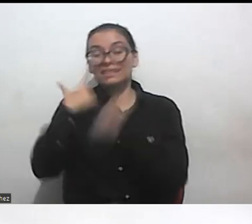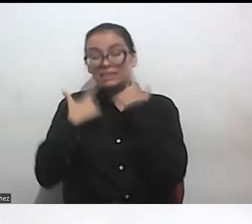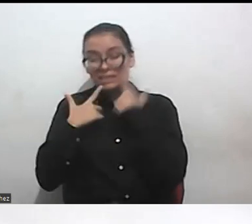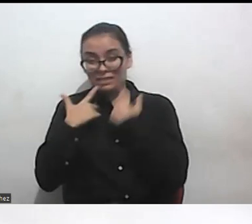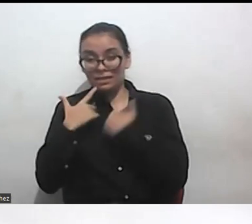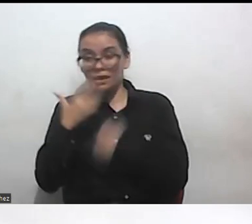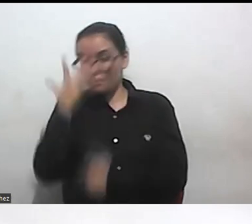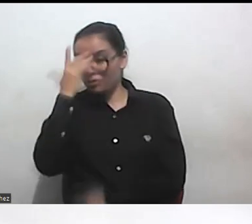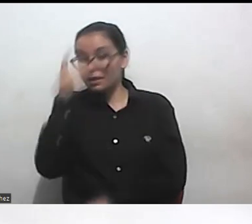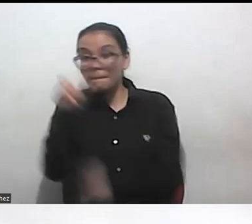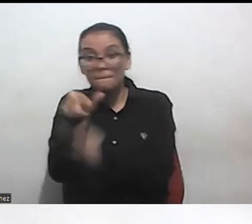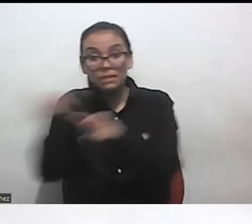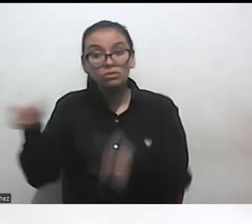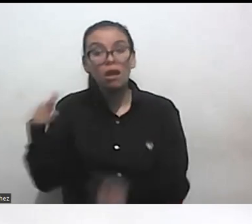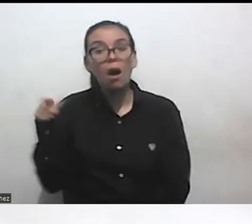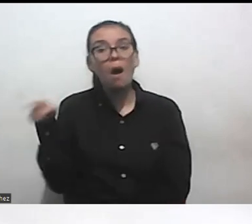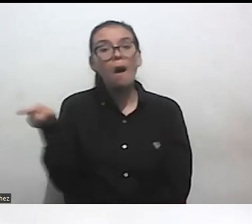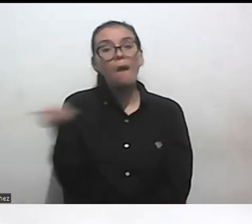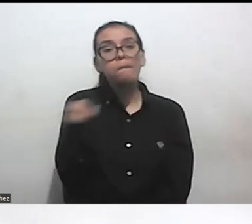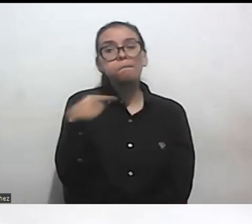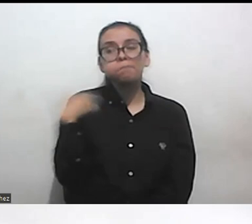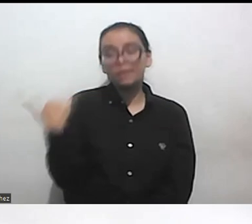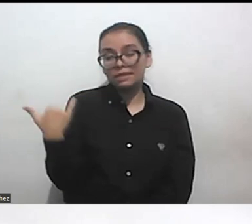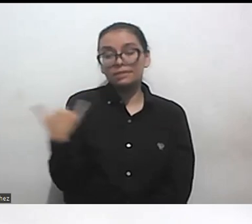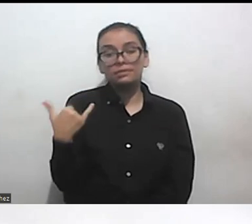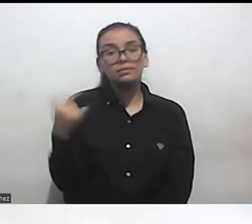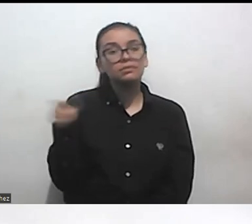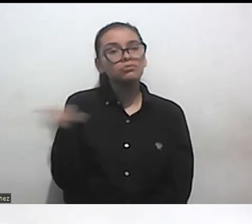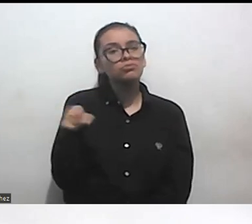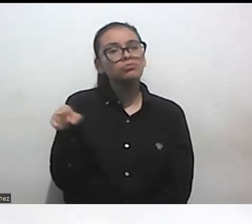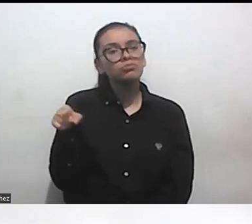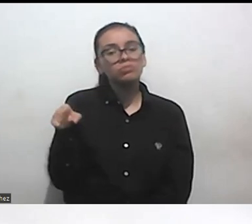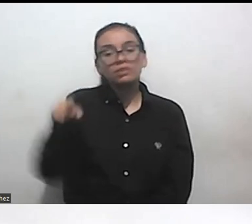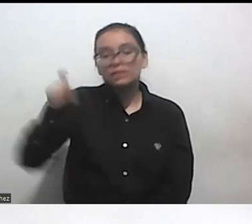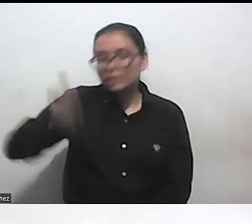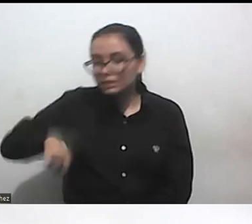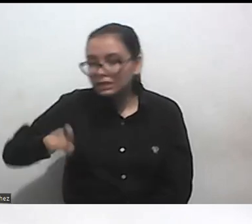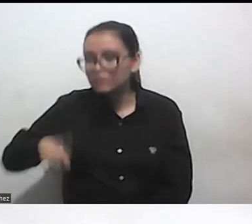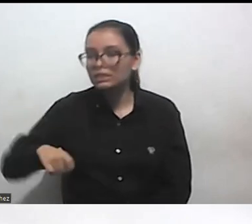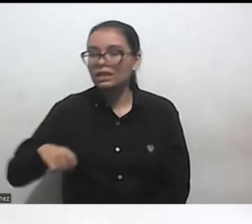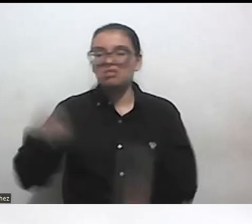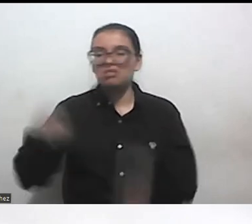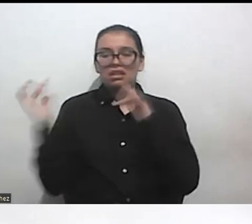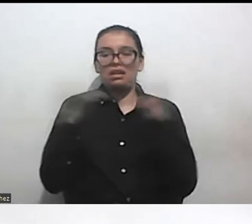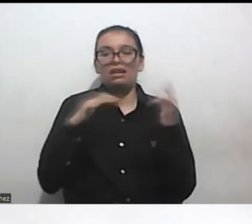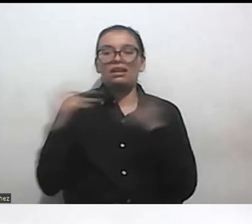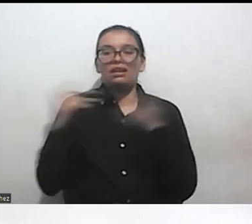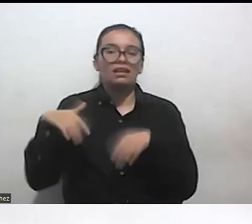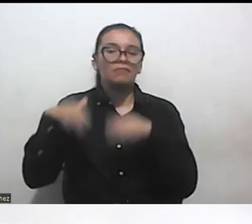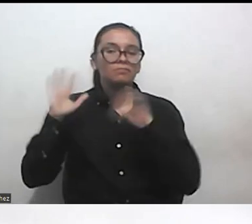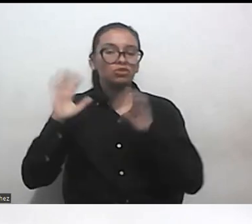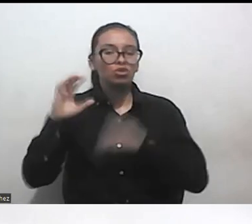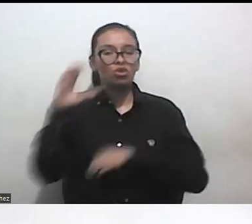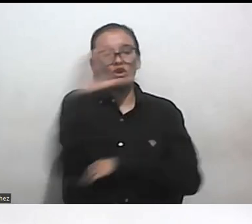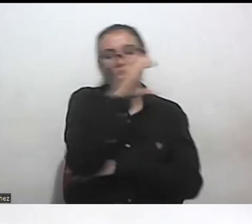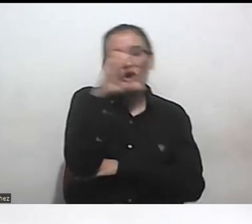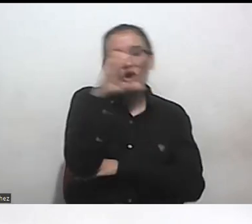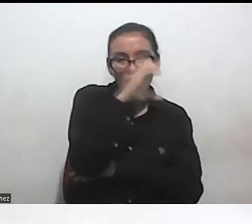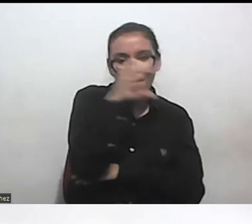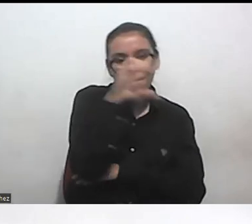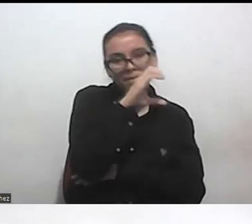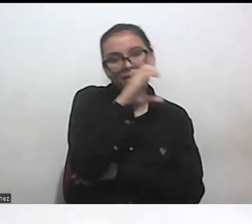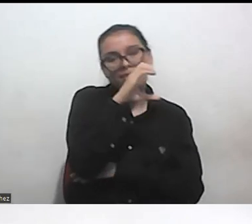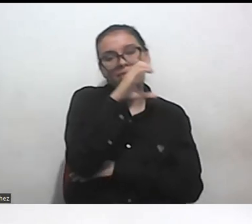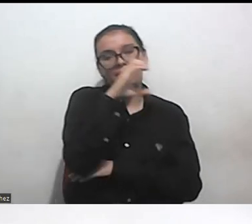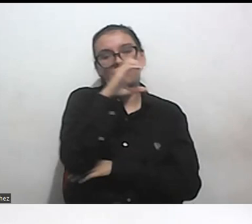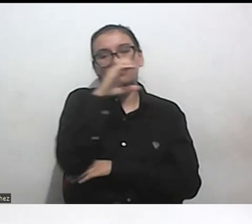por la necesidad y por una guerra absurda entre colombianos por